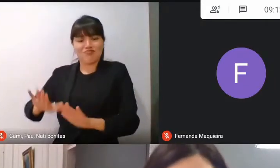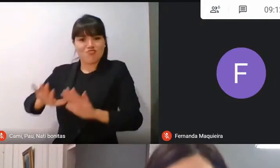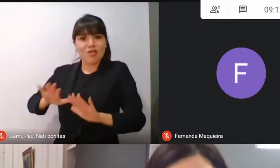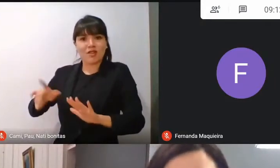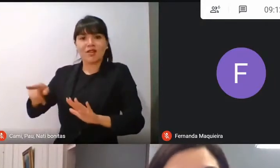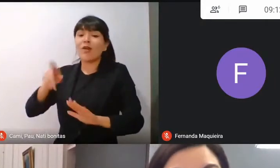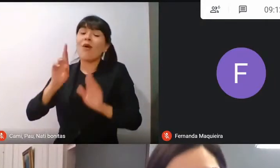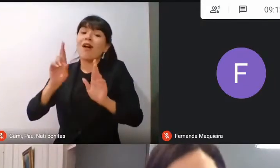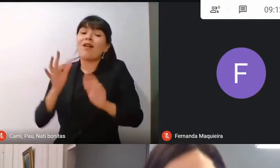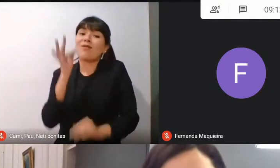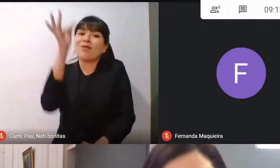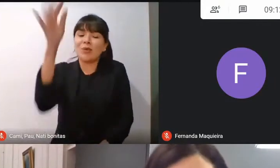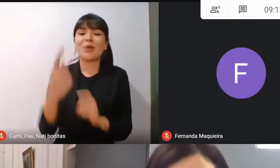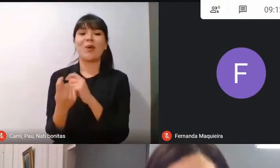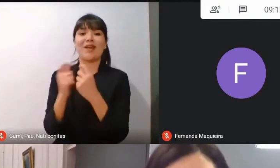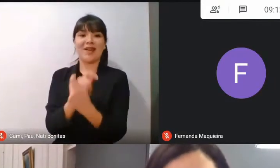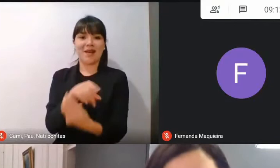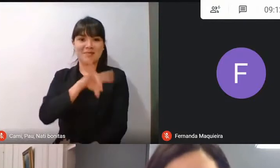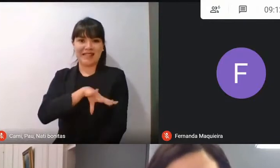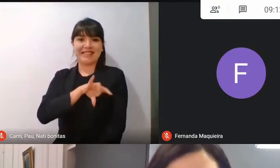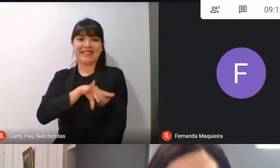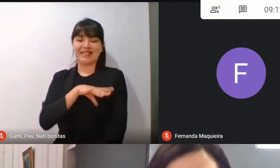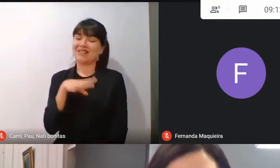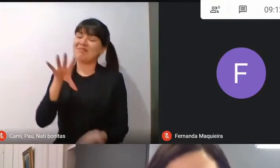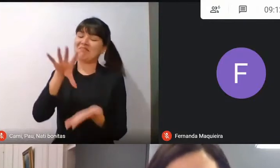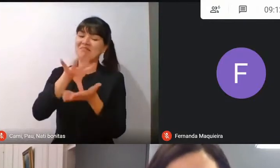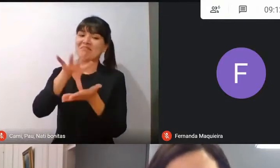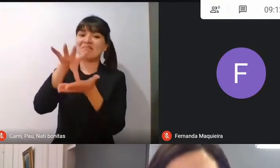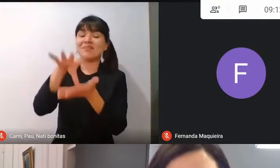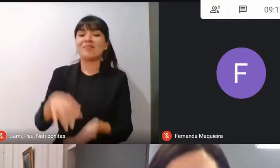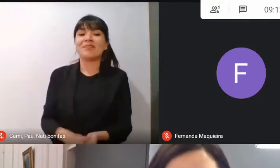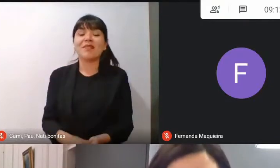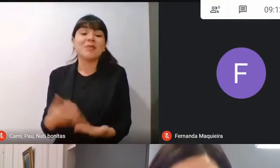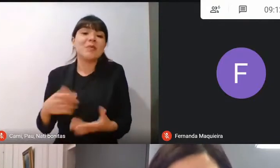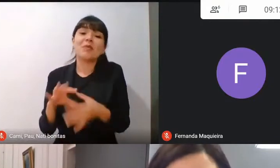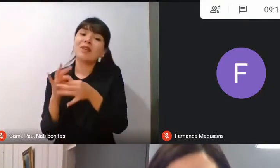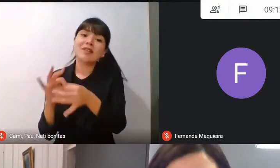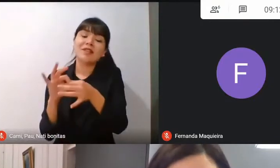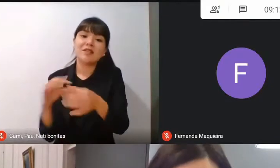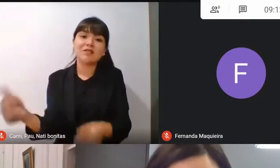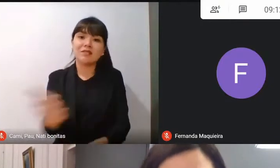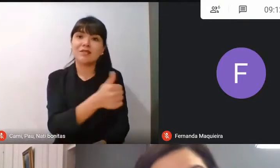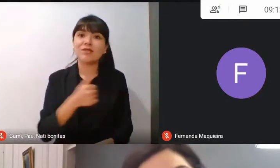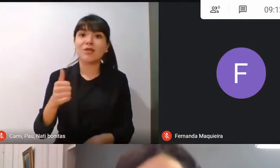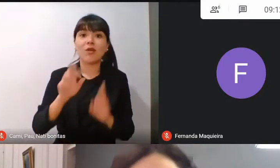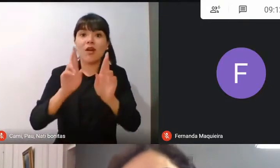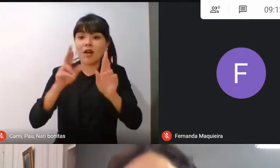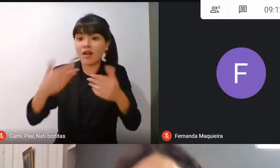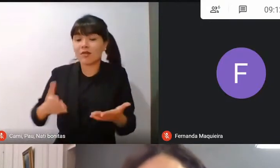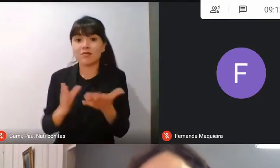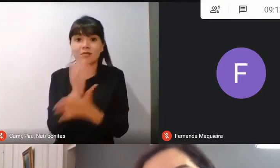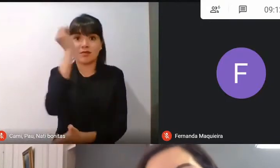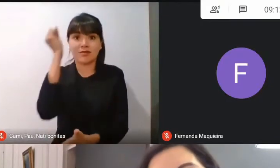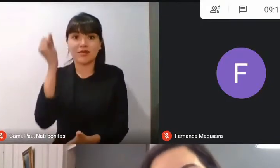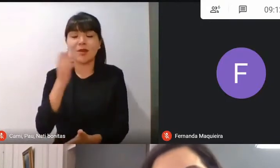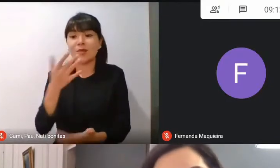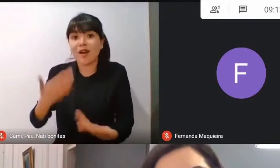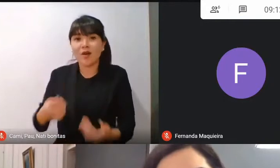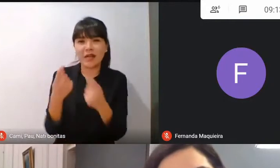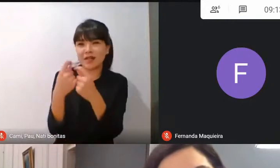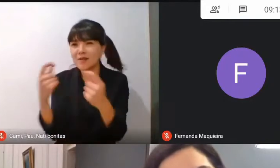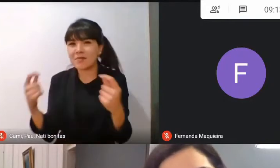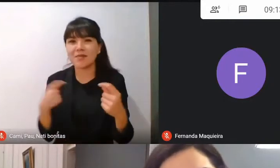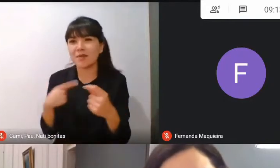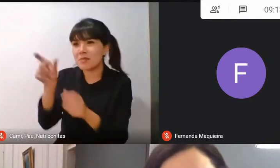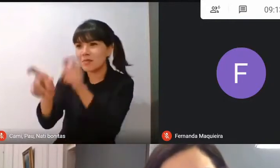país. Así que muchísimas gracias. Entre todos tenemos que lograr, ahora que estamos en campaña matrícula, lograr